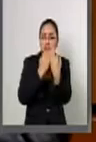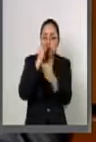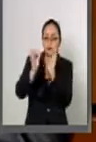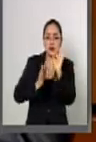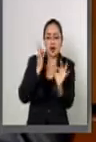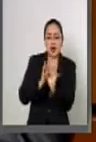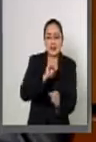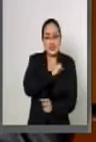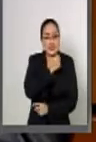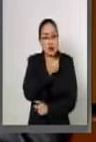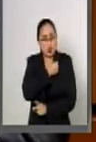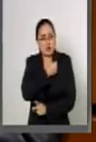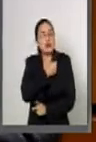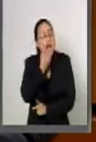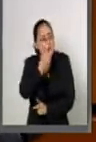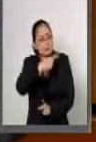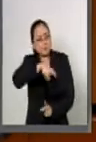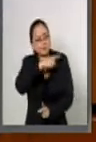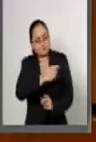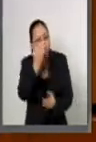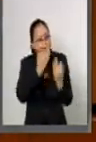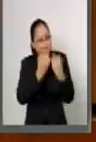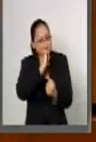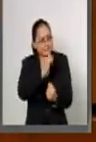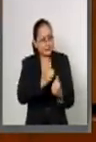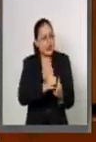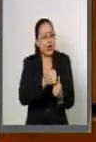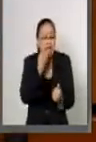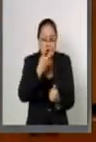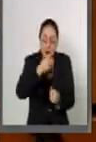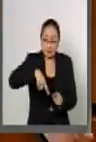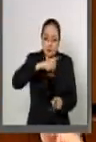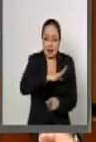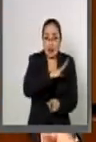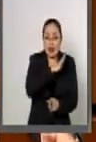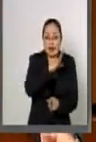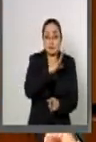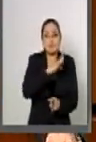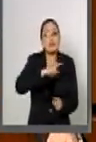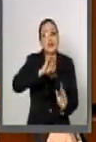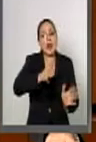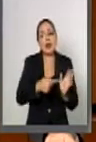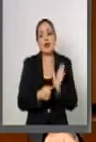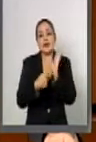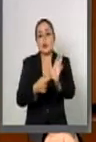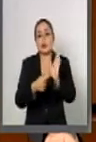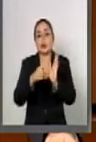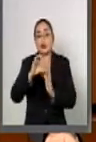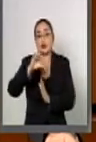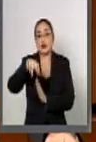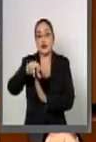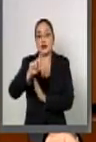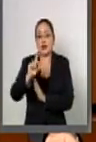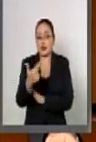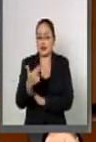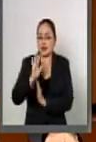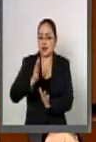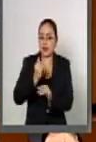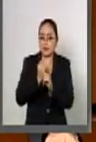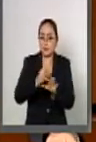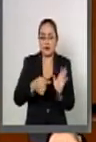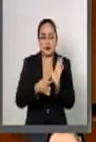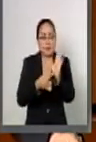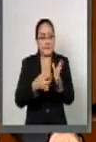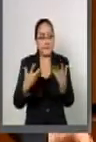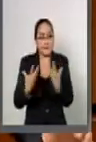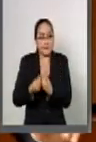oportunos y de calidad ya lo ha dado a conocer la Comisión Nacional de los Derechos Humanos por